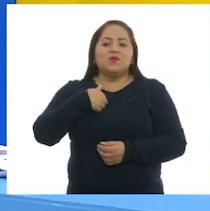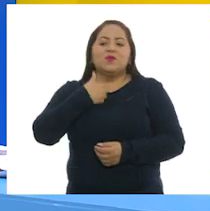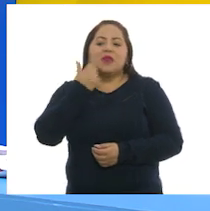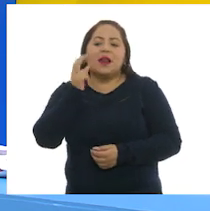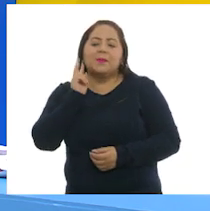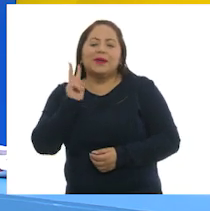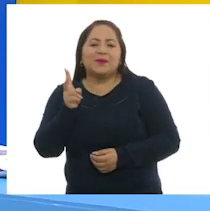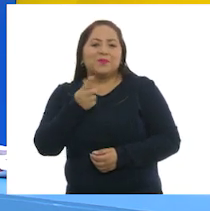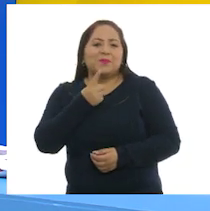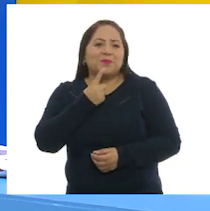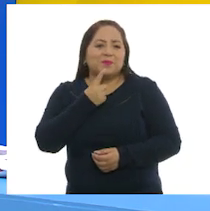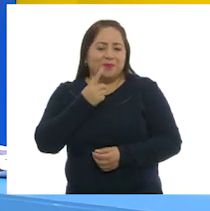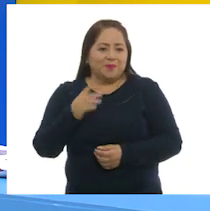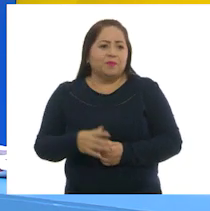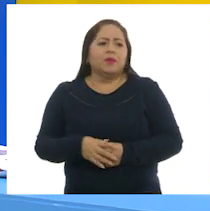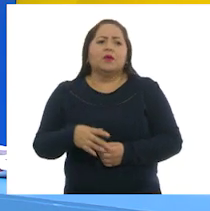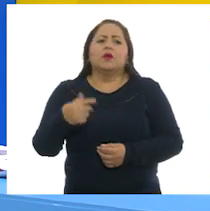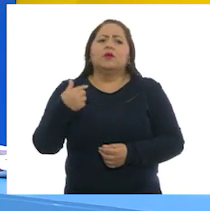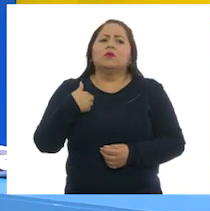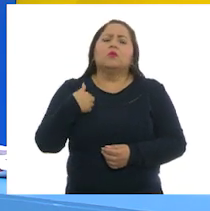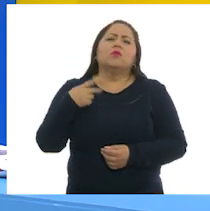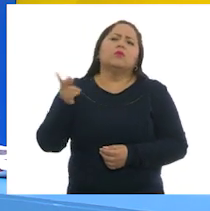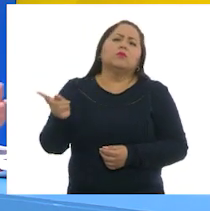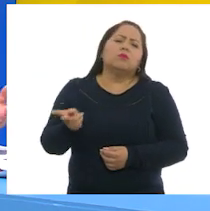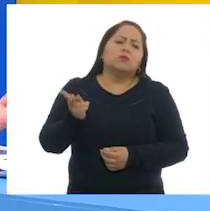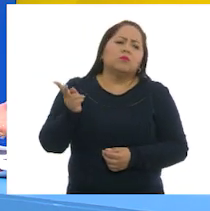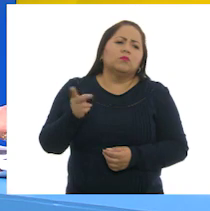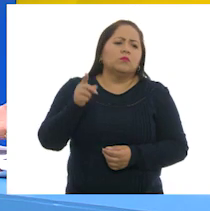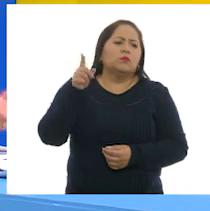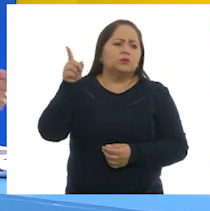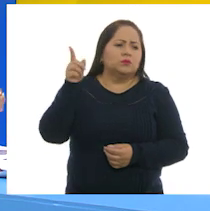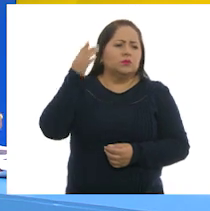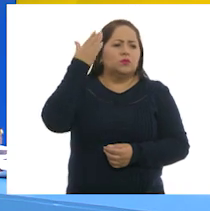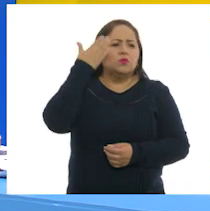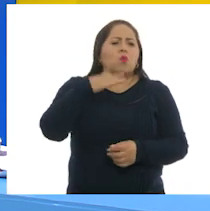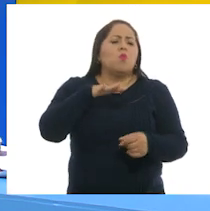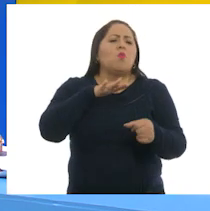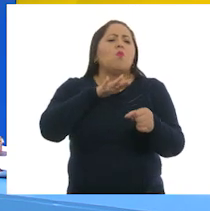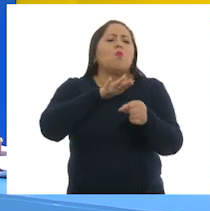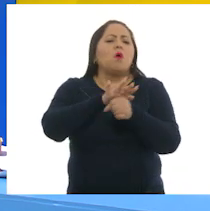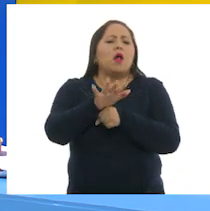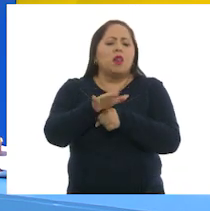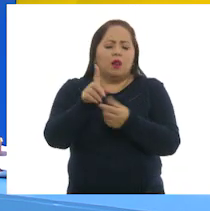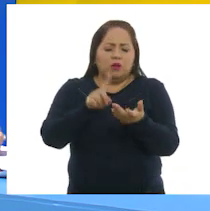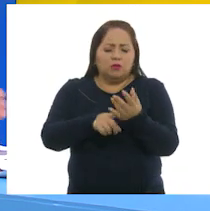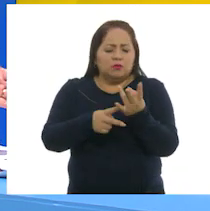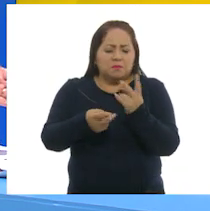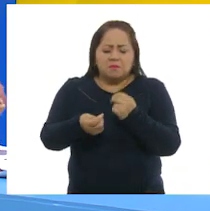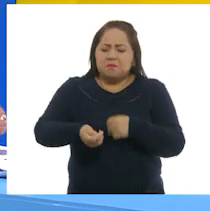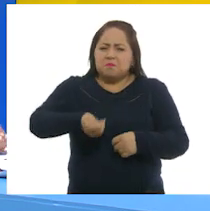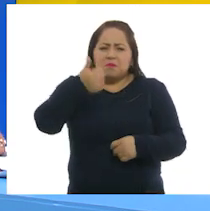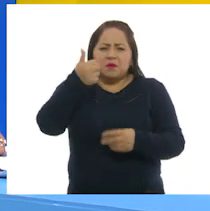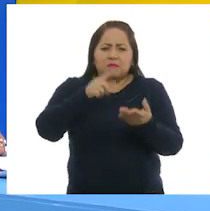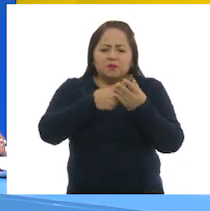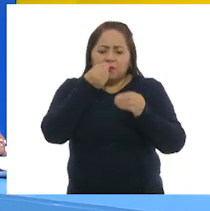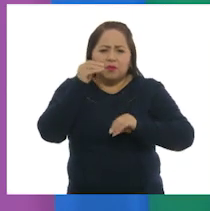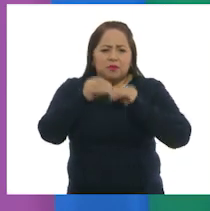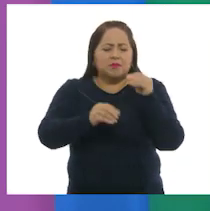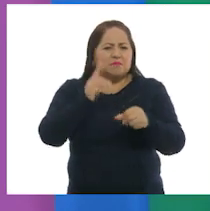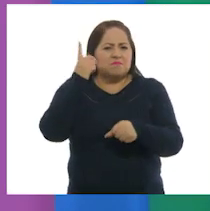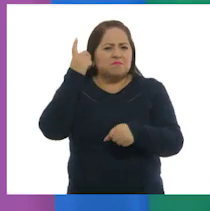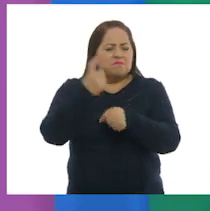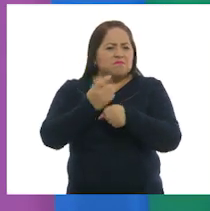receta. Te tengo una pregunta, ¿sabes cuál es el origen del ingrediente principal de tu receta?